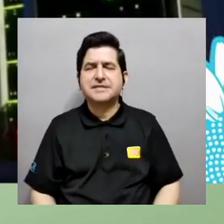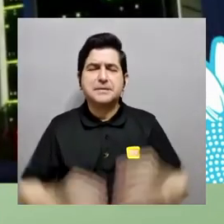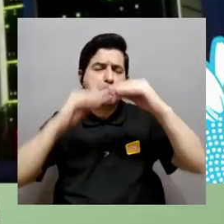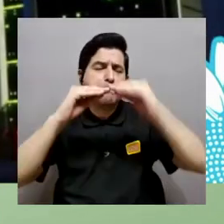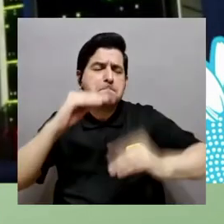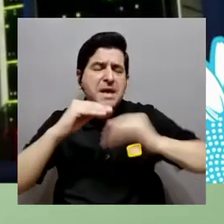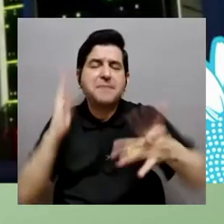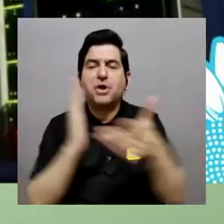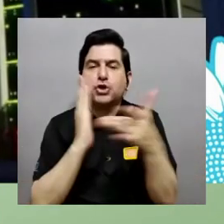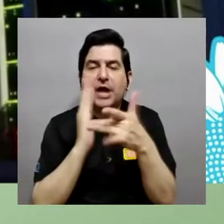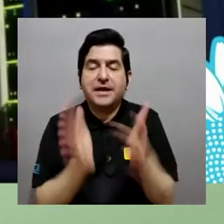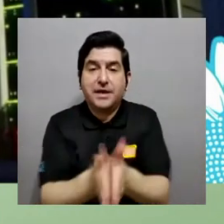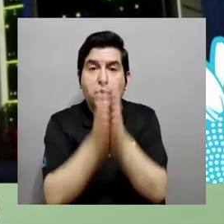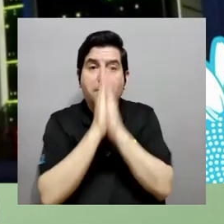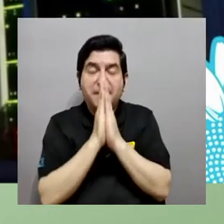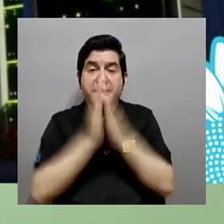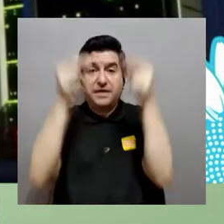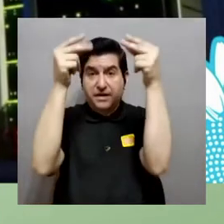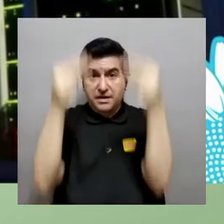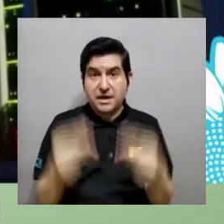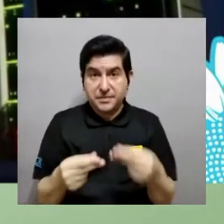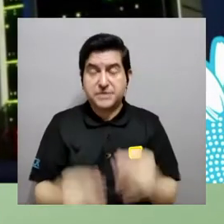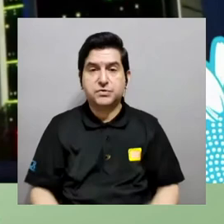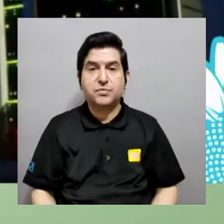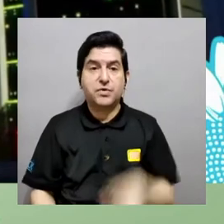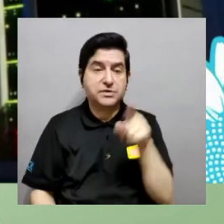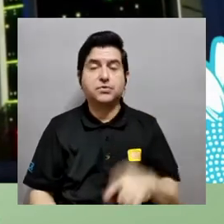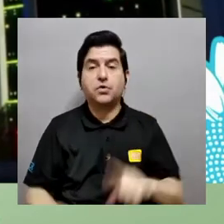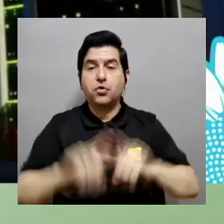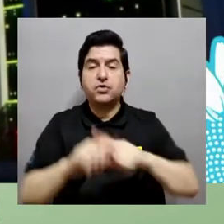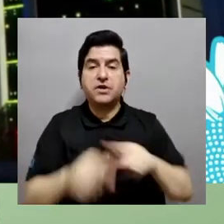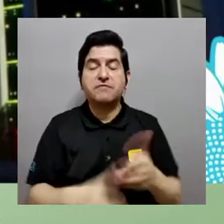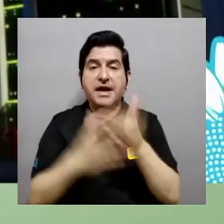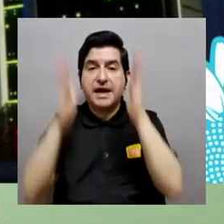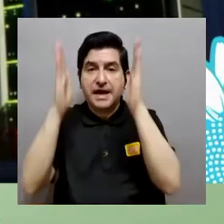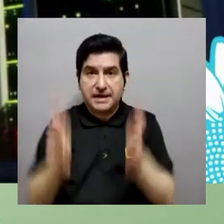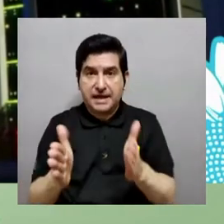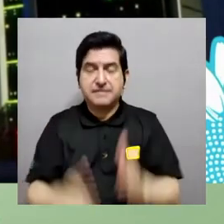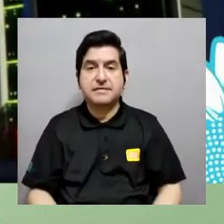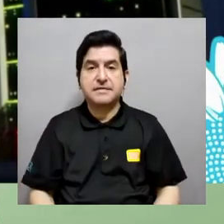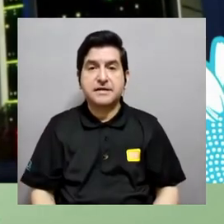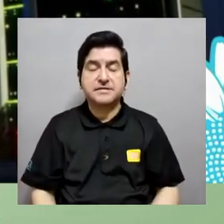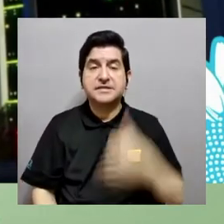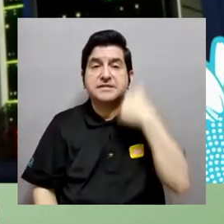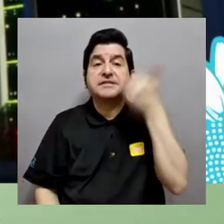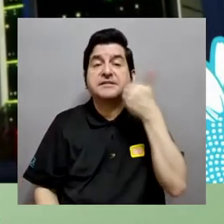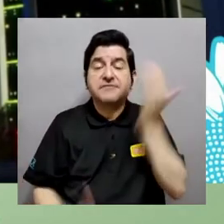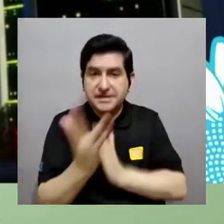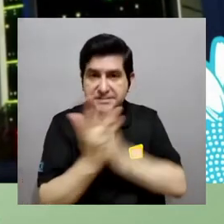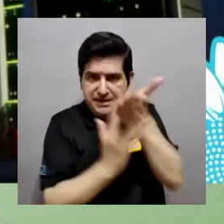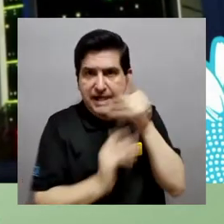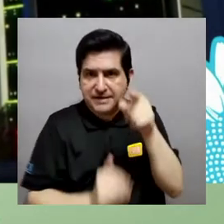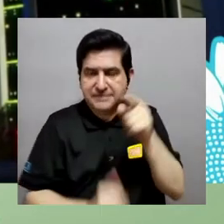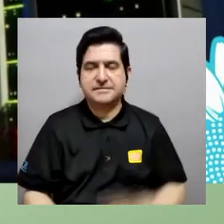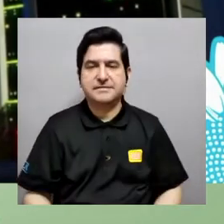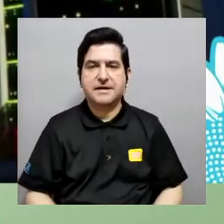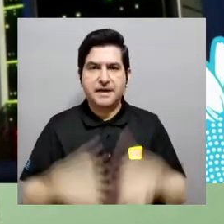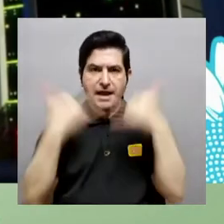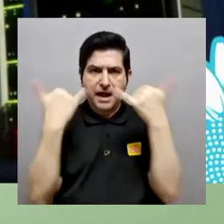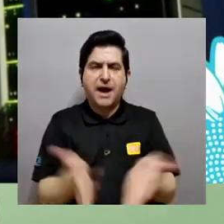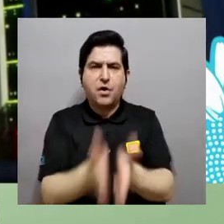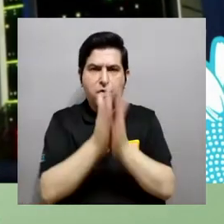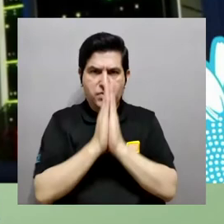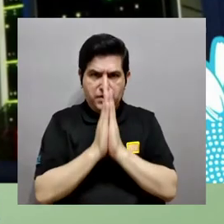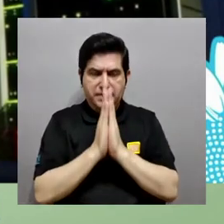bueno algunas especificaciones técnicas mínimas entonces que esto es mínimo es lo mínimo que estamos pidiendo y para el presupuesto lo que hemos estado hablando con los proveedores pues simplemente